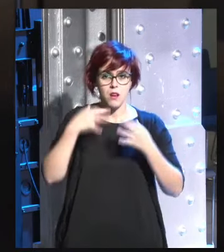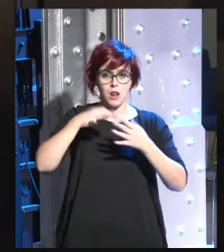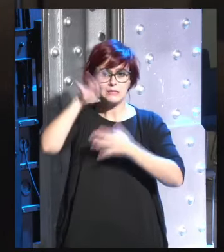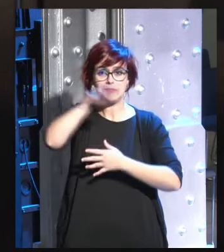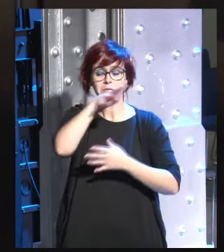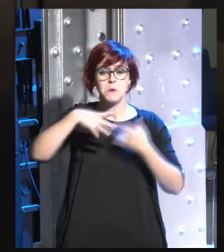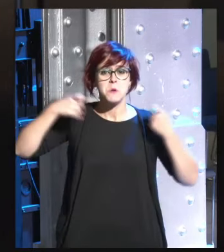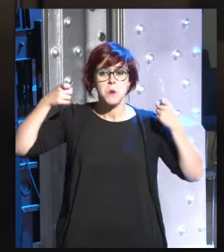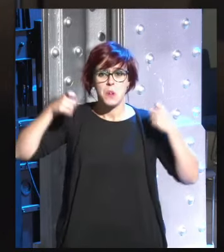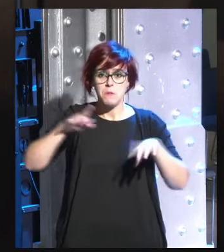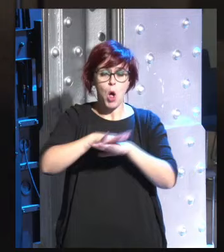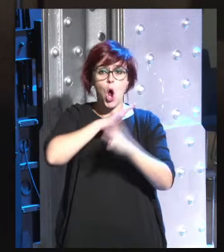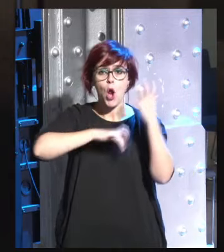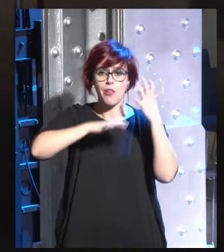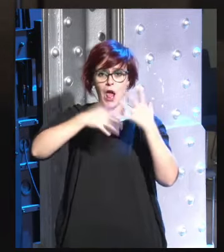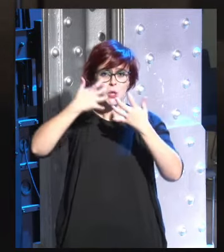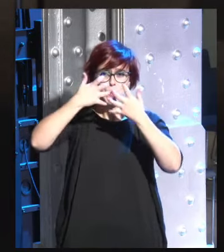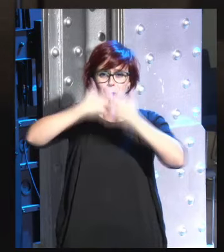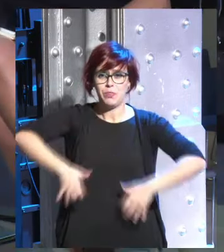logaritmos porque el ordenador lo hace todo